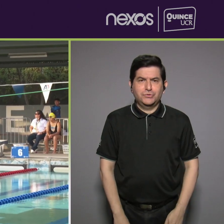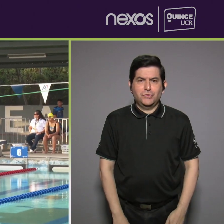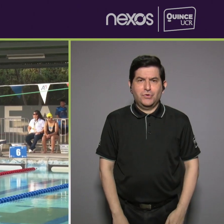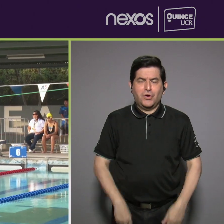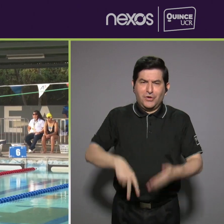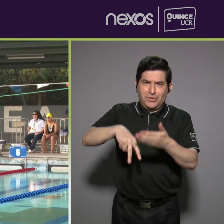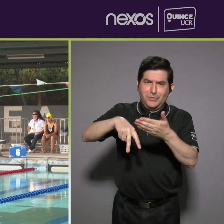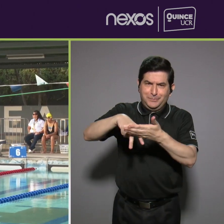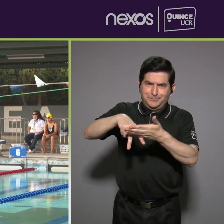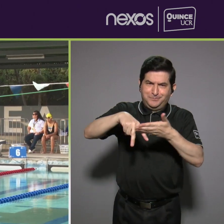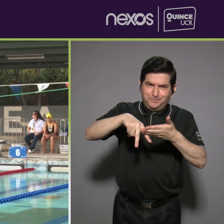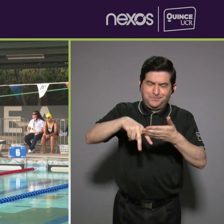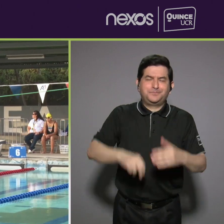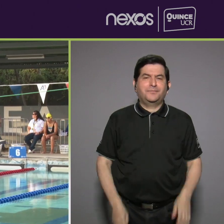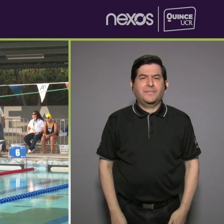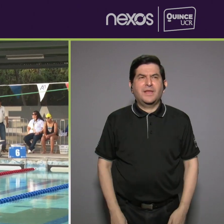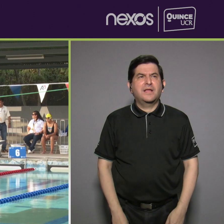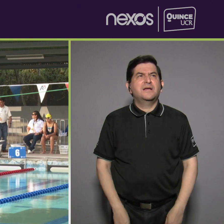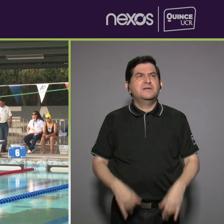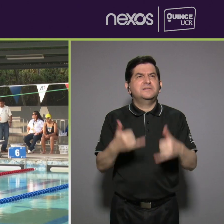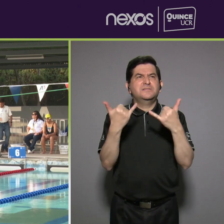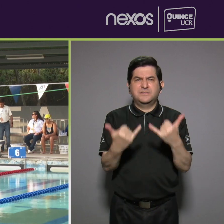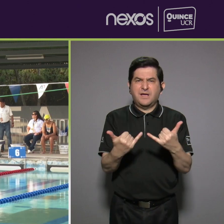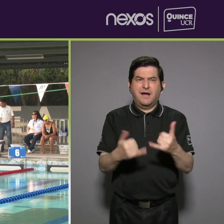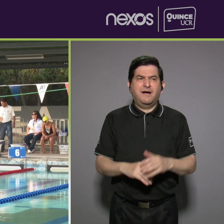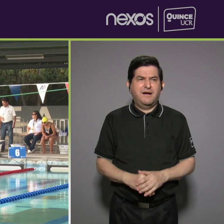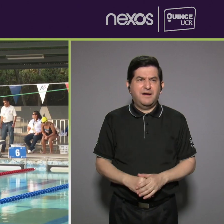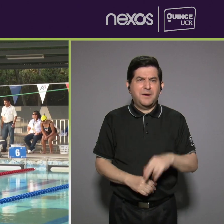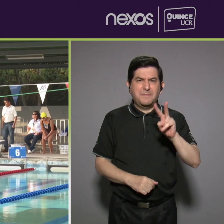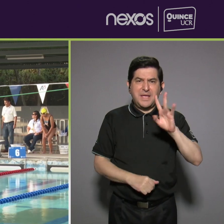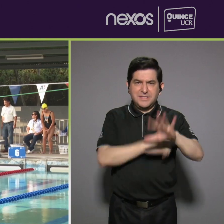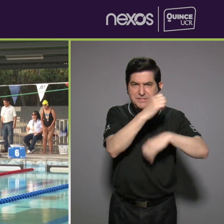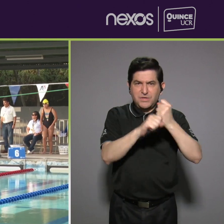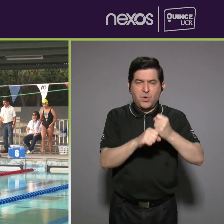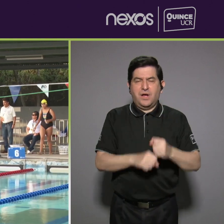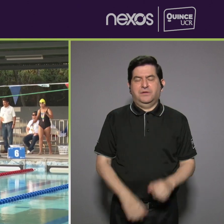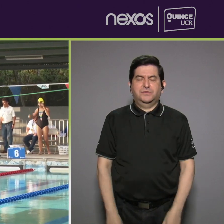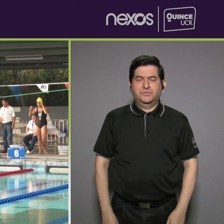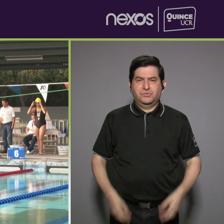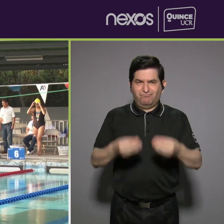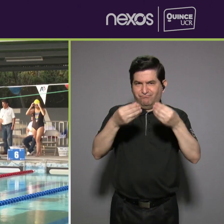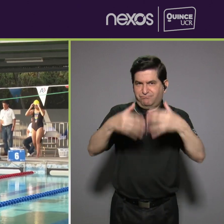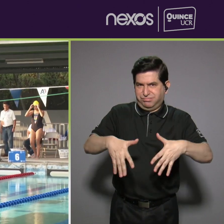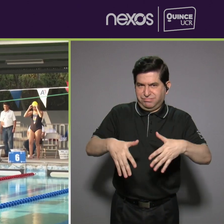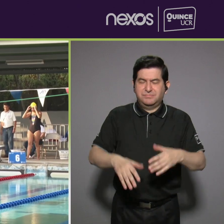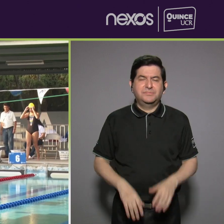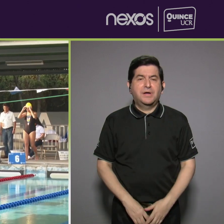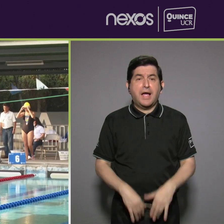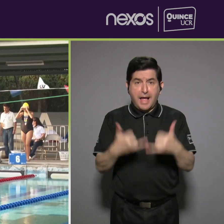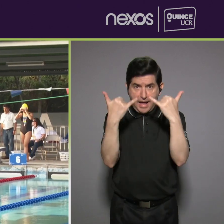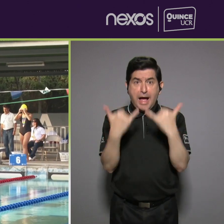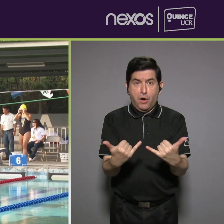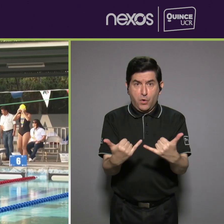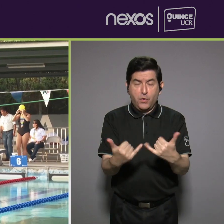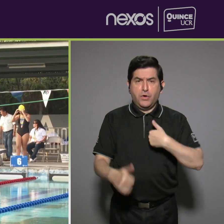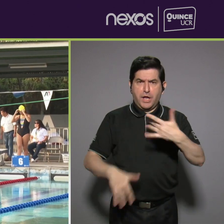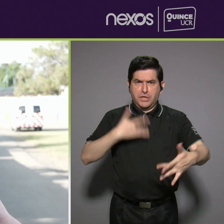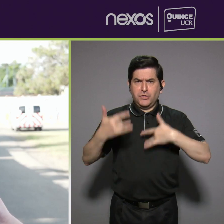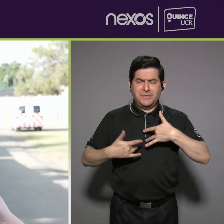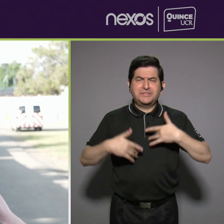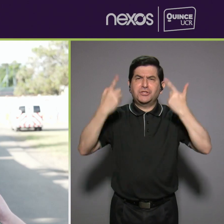inferior izquierdo hace 25 años y hoy me siento realmente